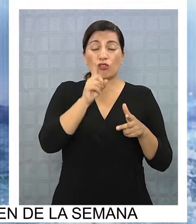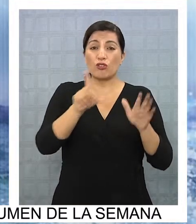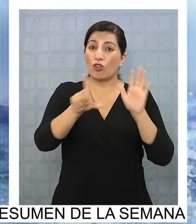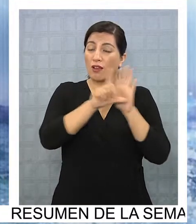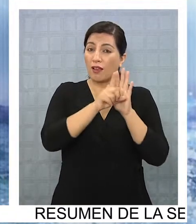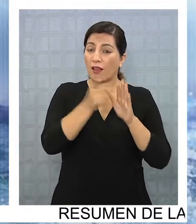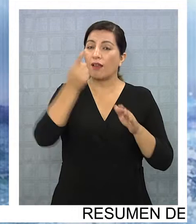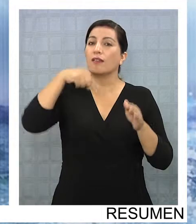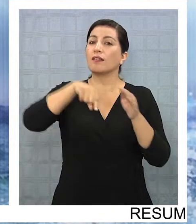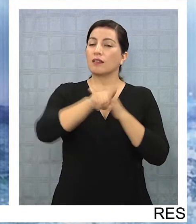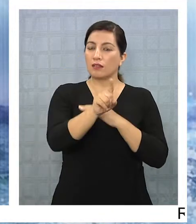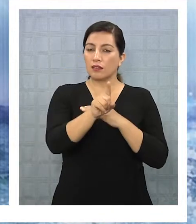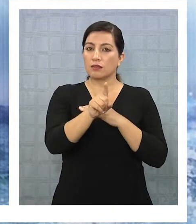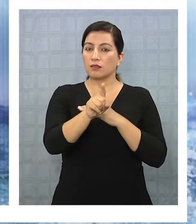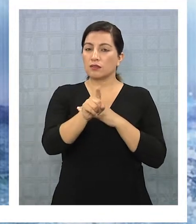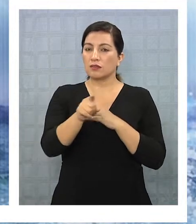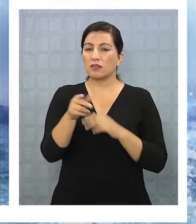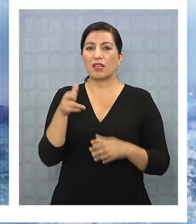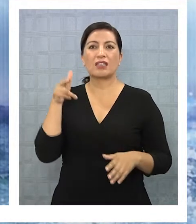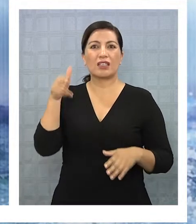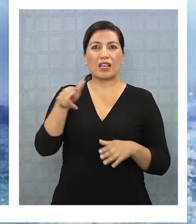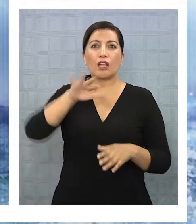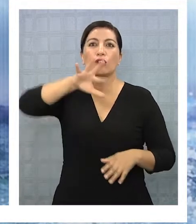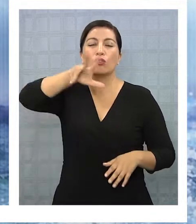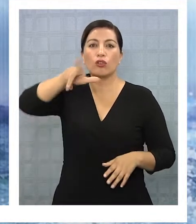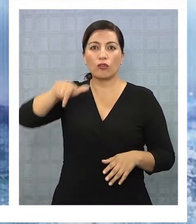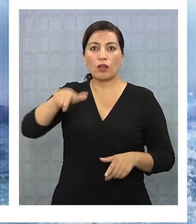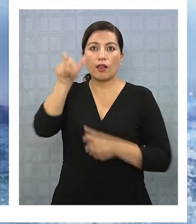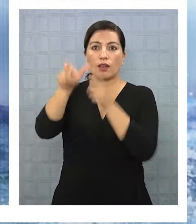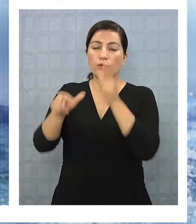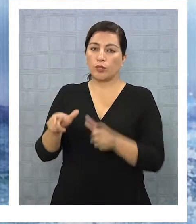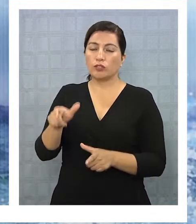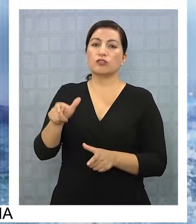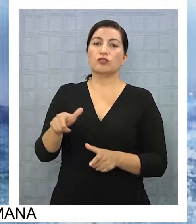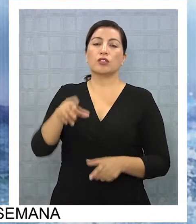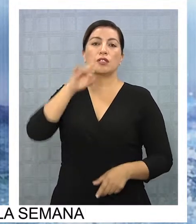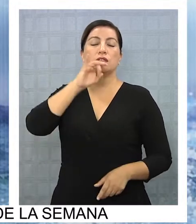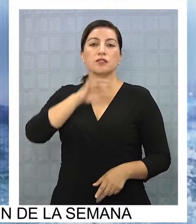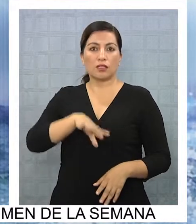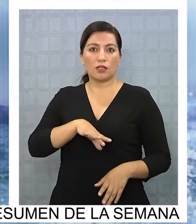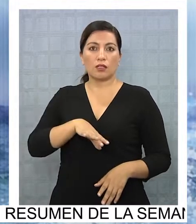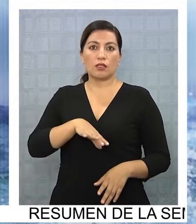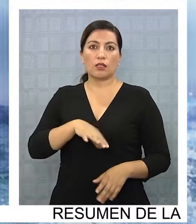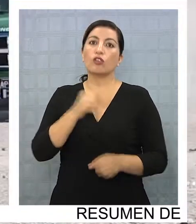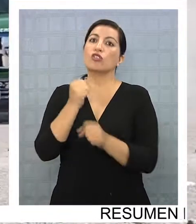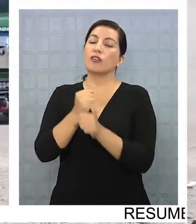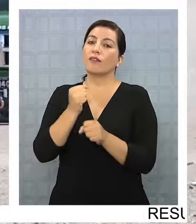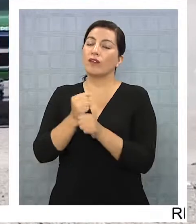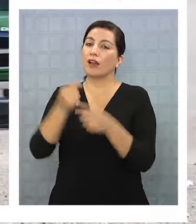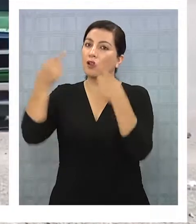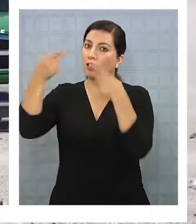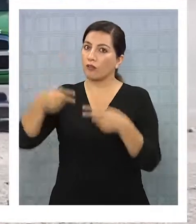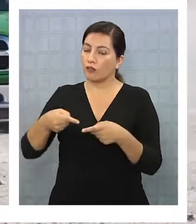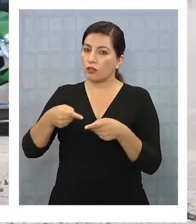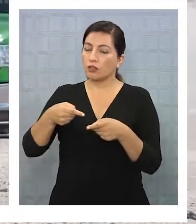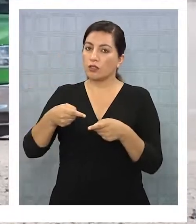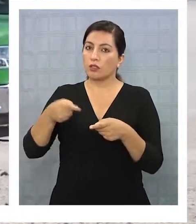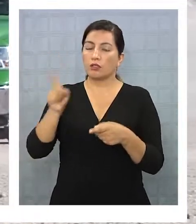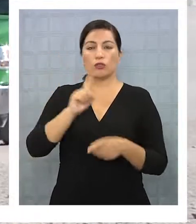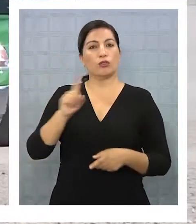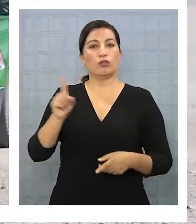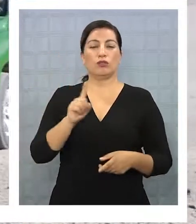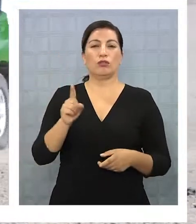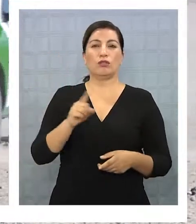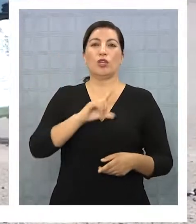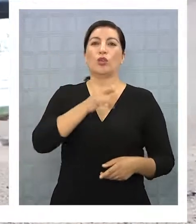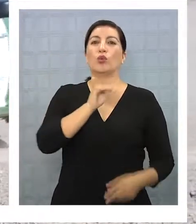país para atacar y robar a los chilenos que viven en la frontera o que trabajan en la frontera. Entonces a me parece impresentable que